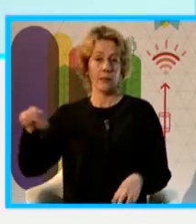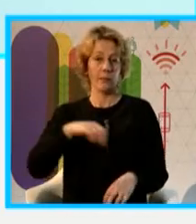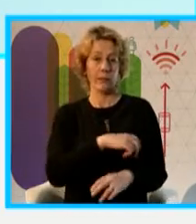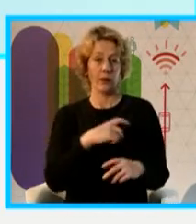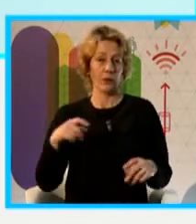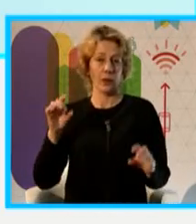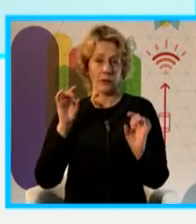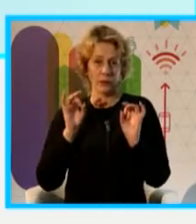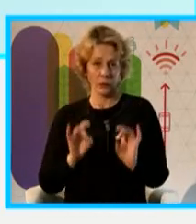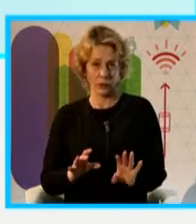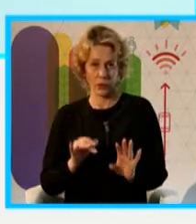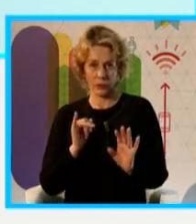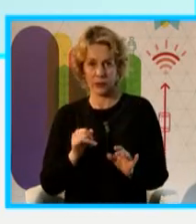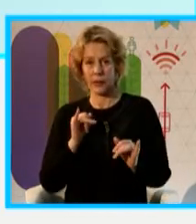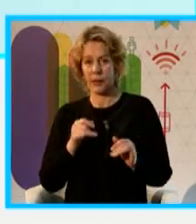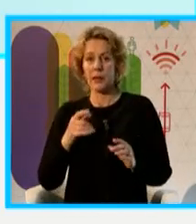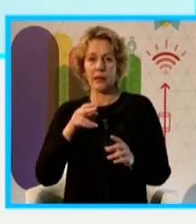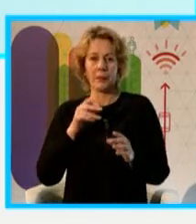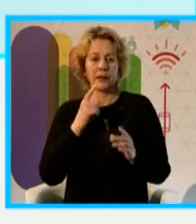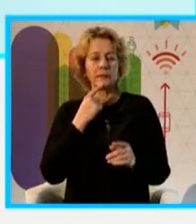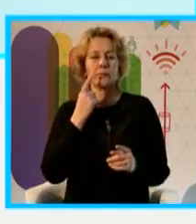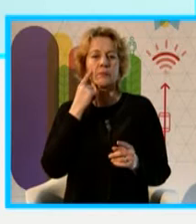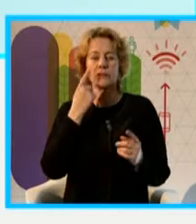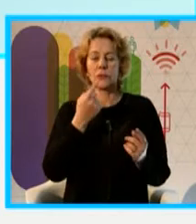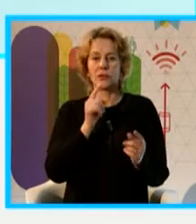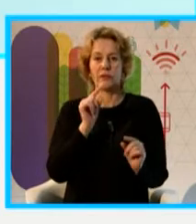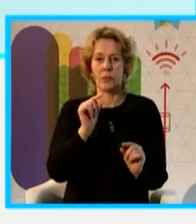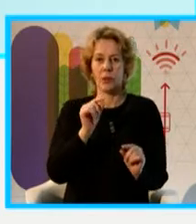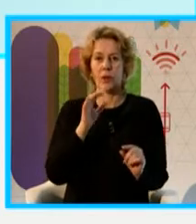solución, que es el concepto de luz de luna,